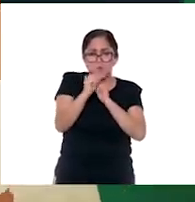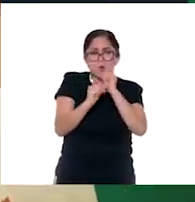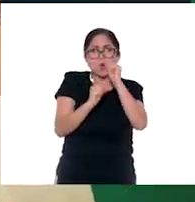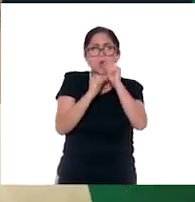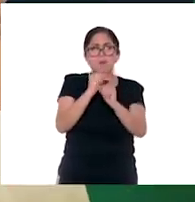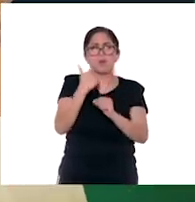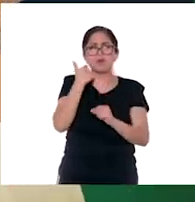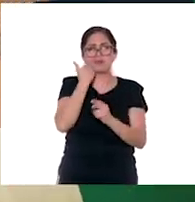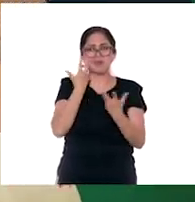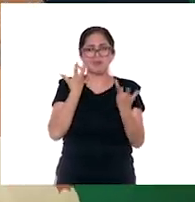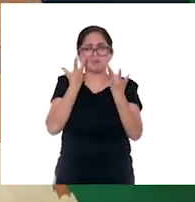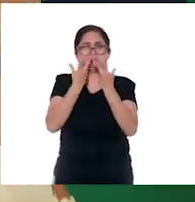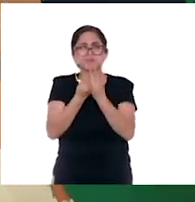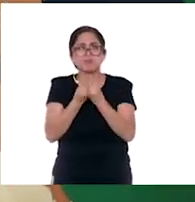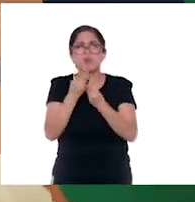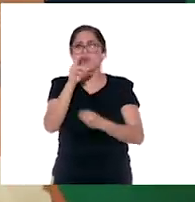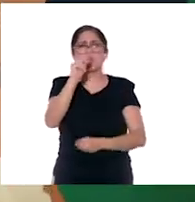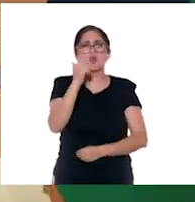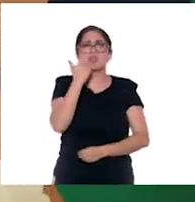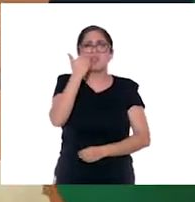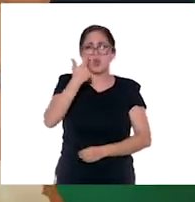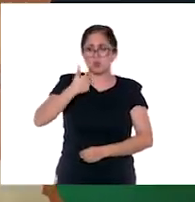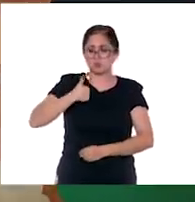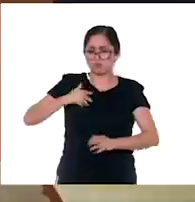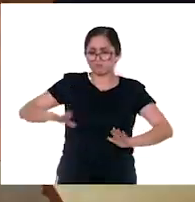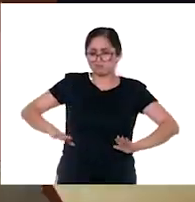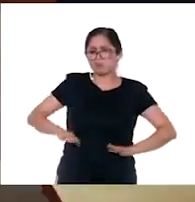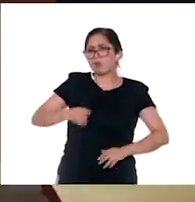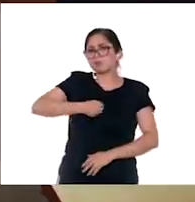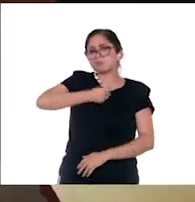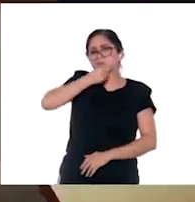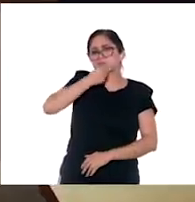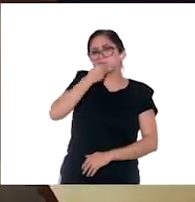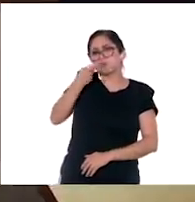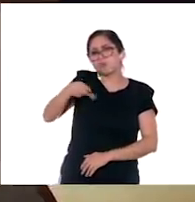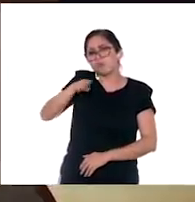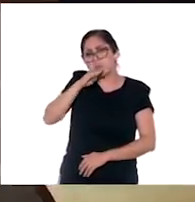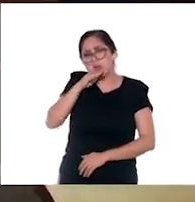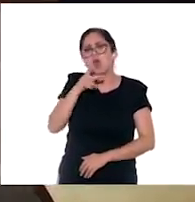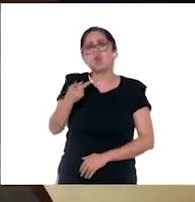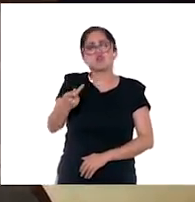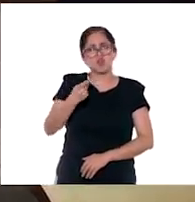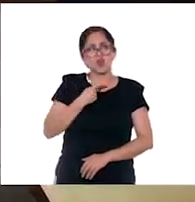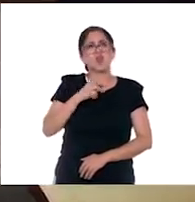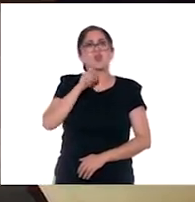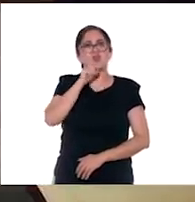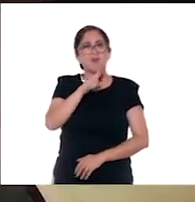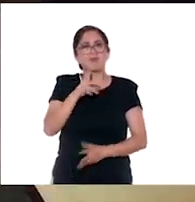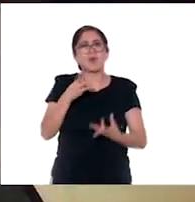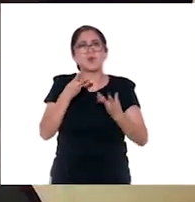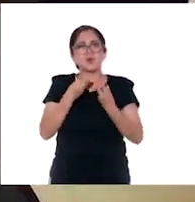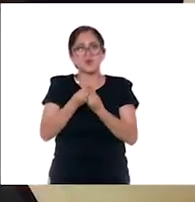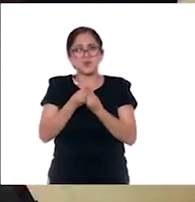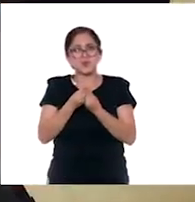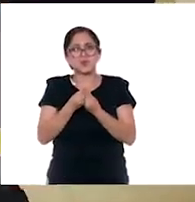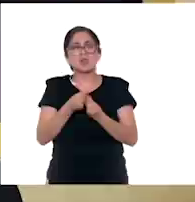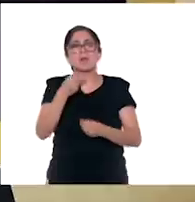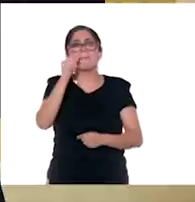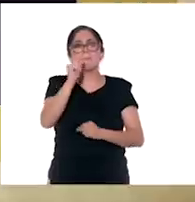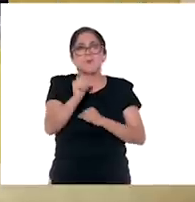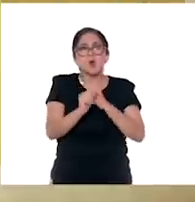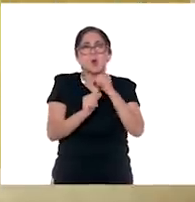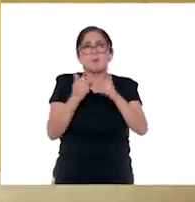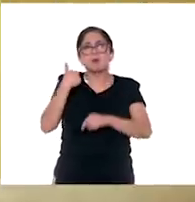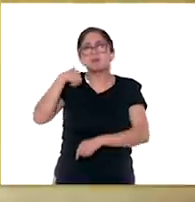la vida. Si no te cuesta el mundo. Si te mundo, se vuelve a la